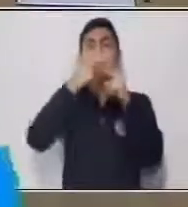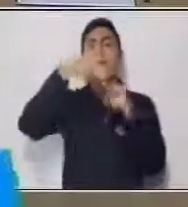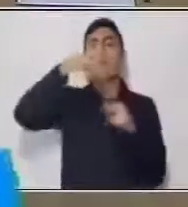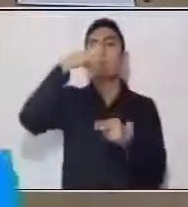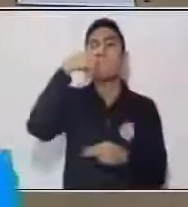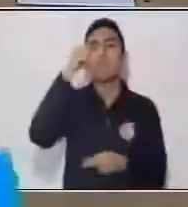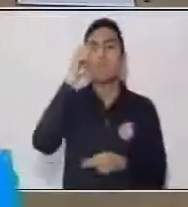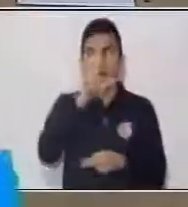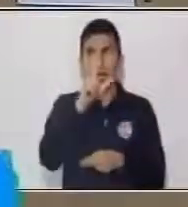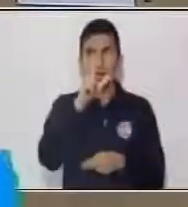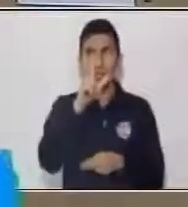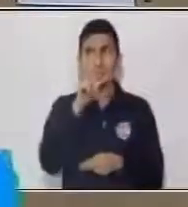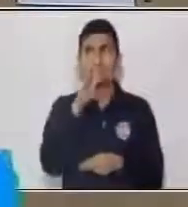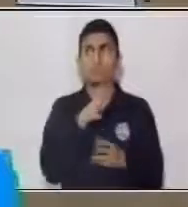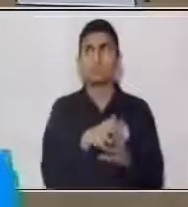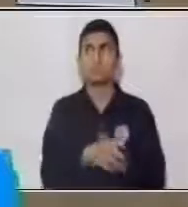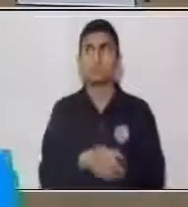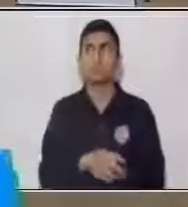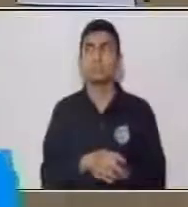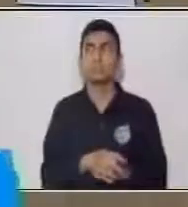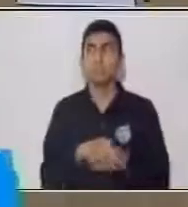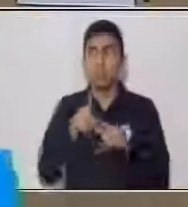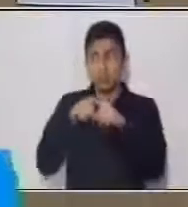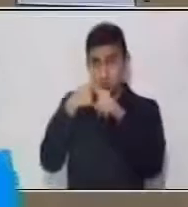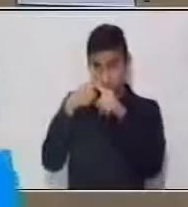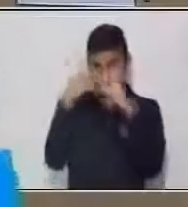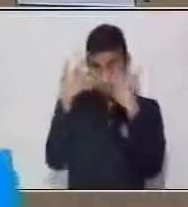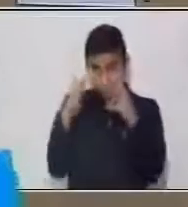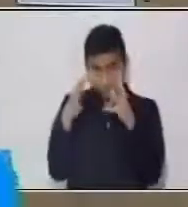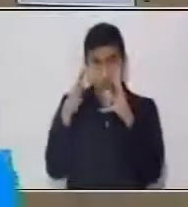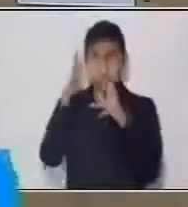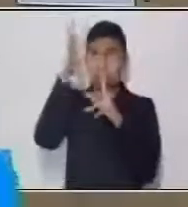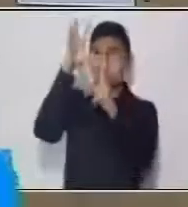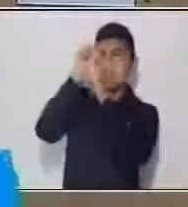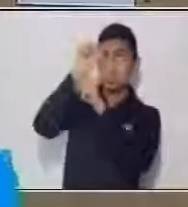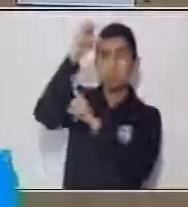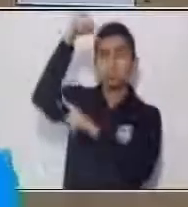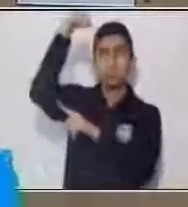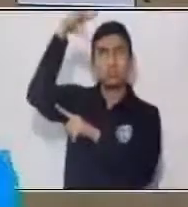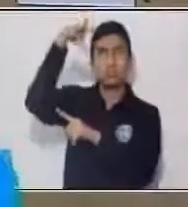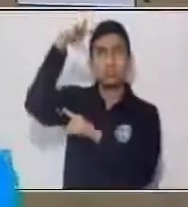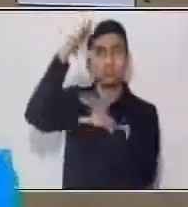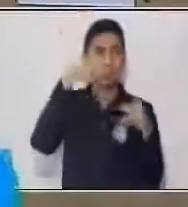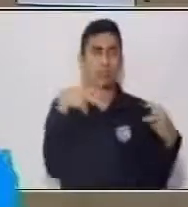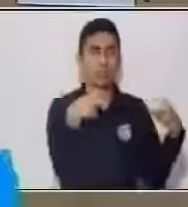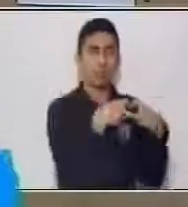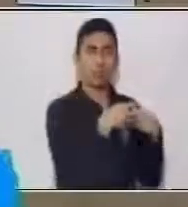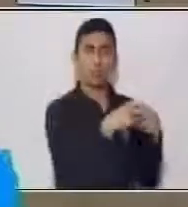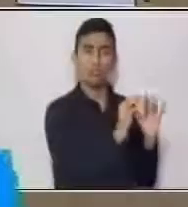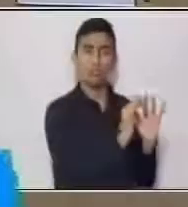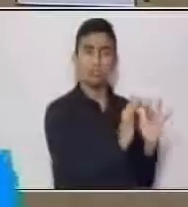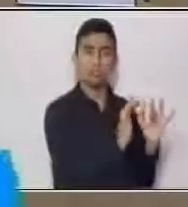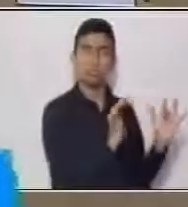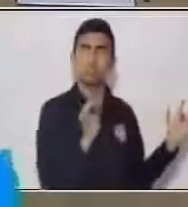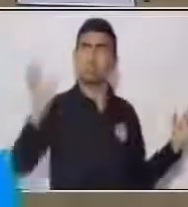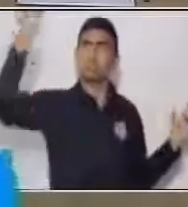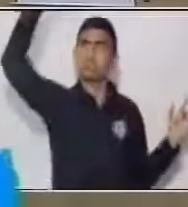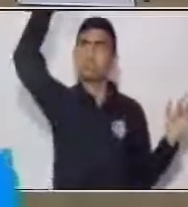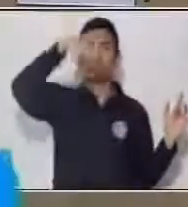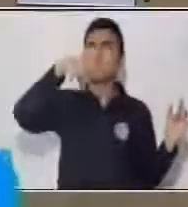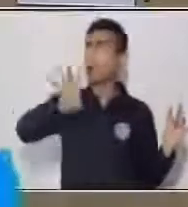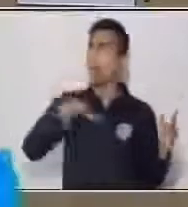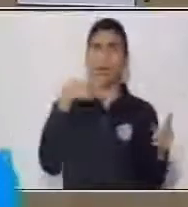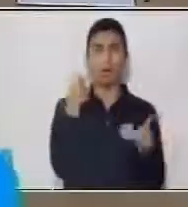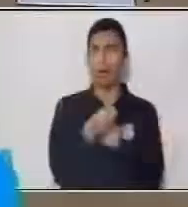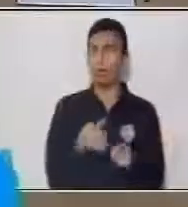turstenón, que cuando se calienta hace que el metal brille como una luz blanca.